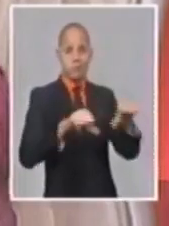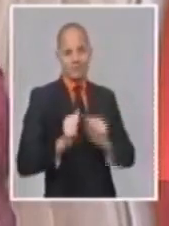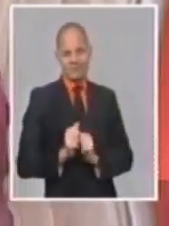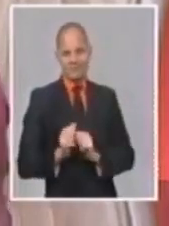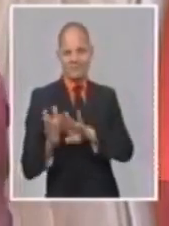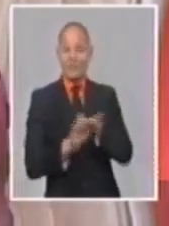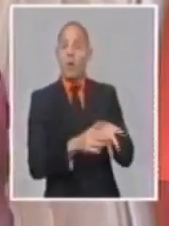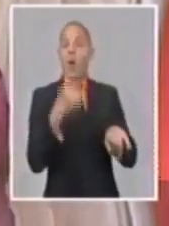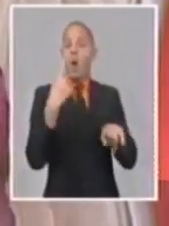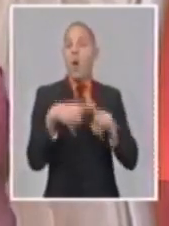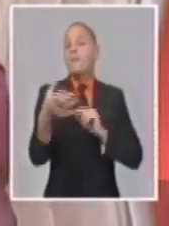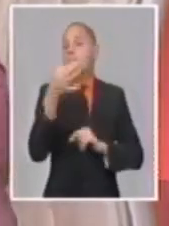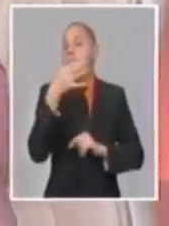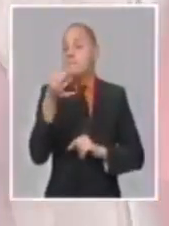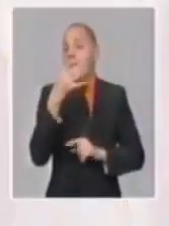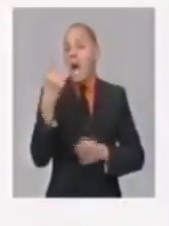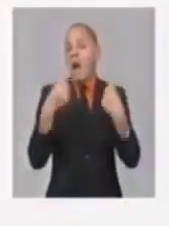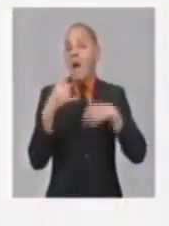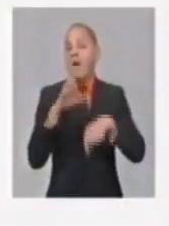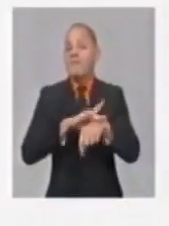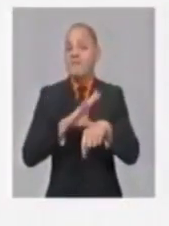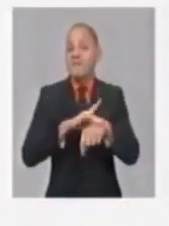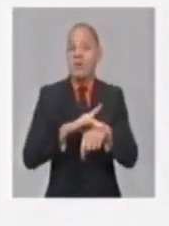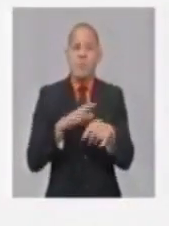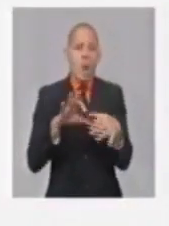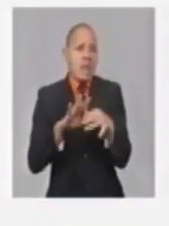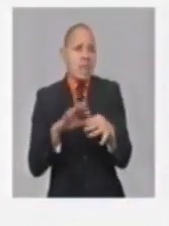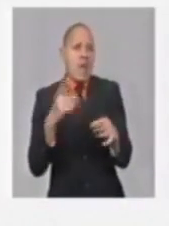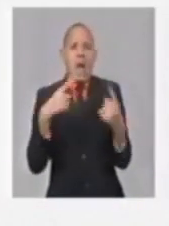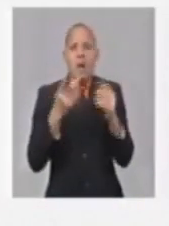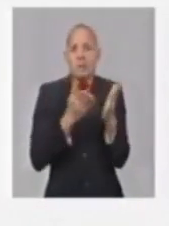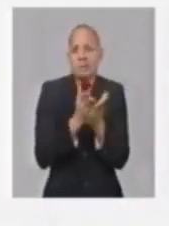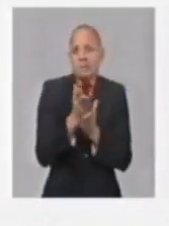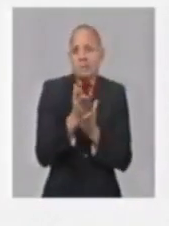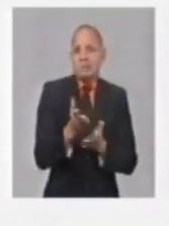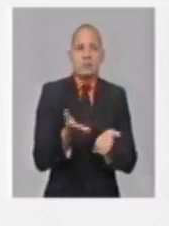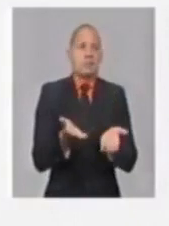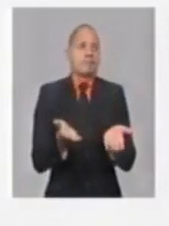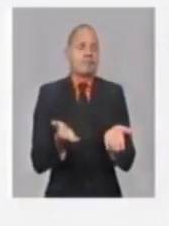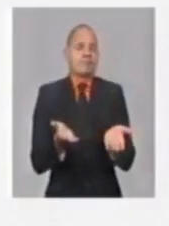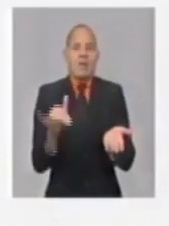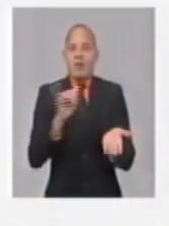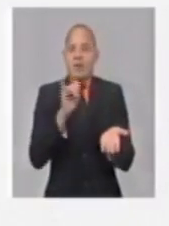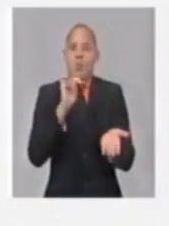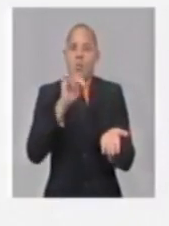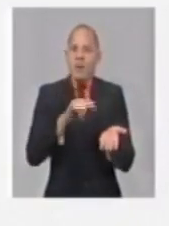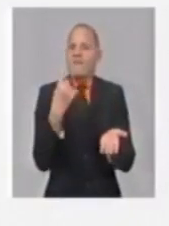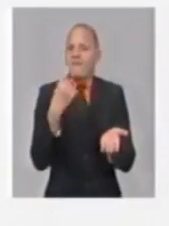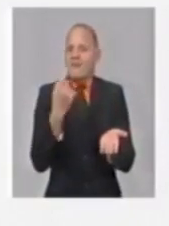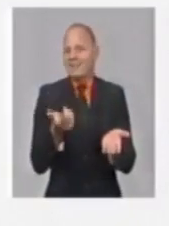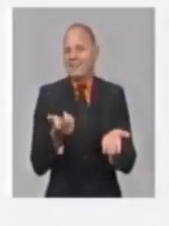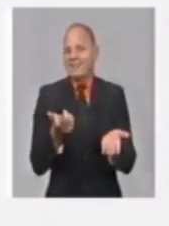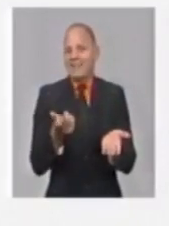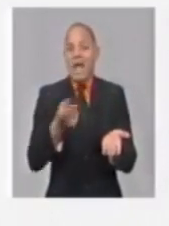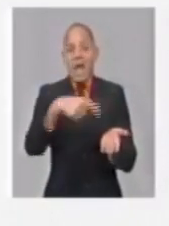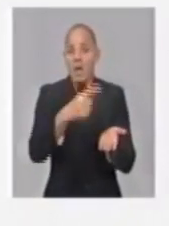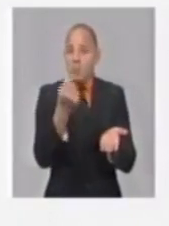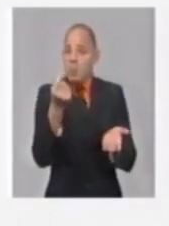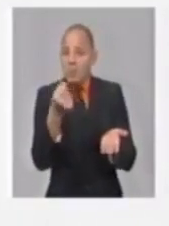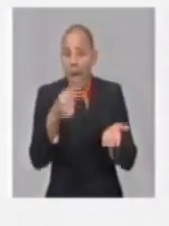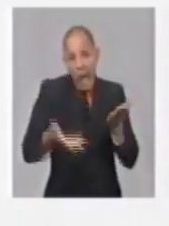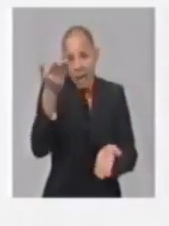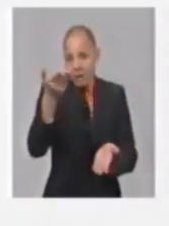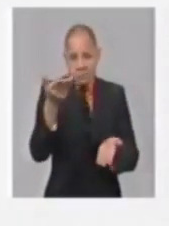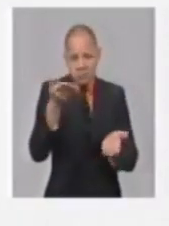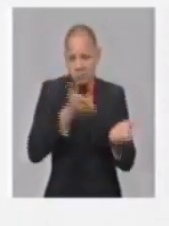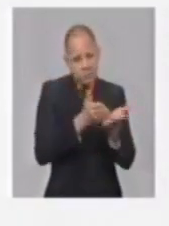medicamentos para las enfermedades crónicas o de larga data. Queríamos dar esta explicación porque pensamos que